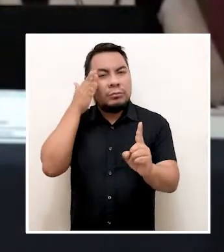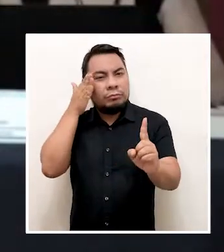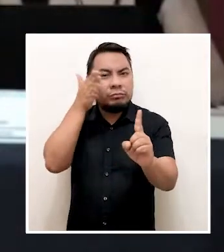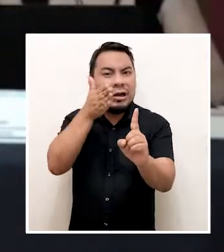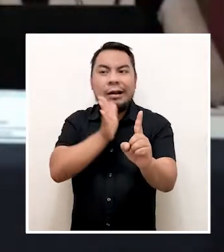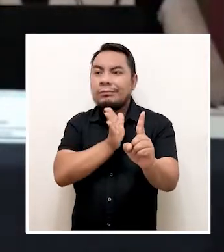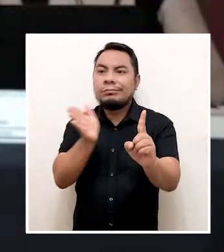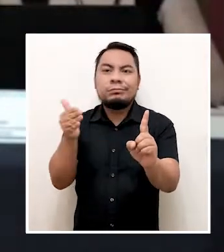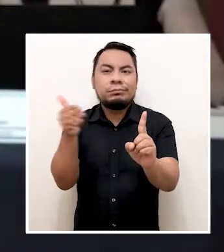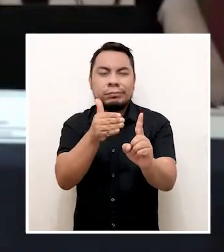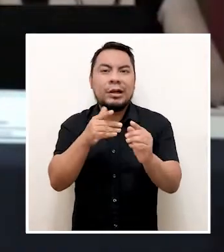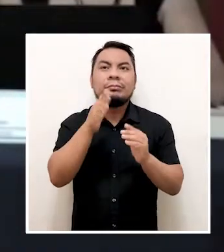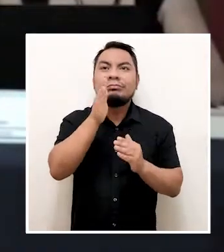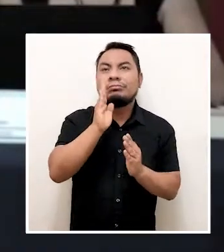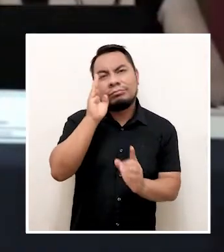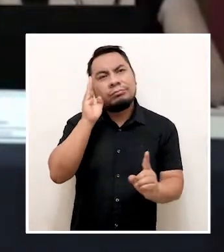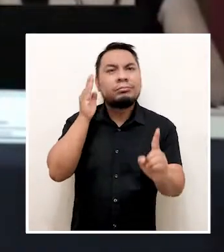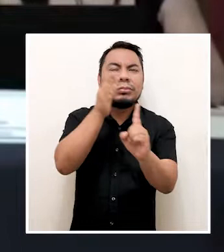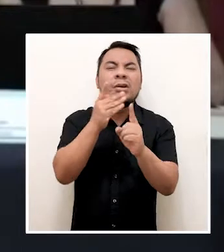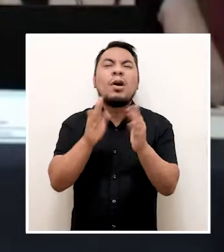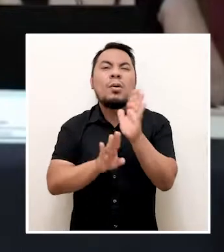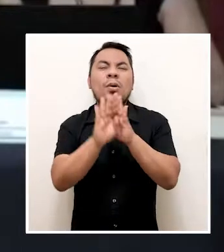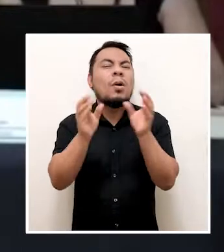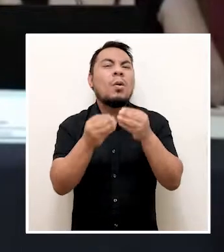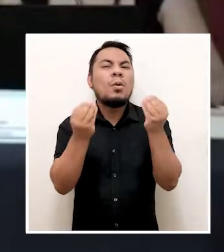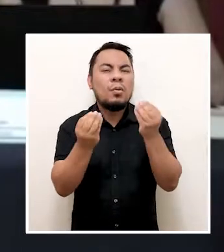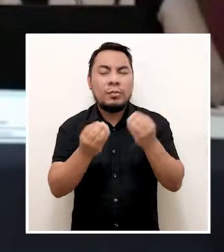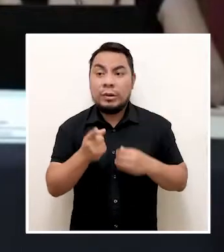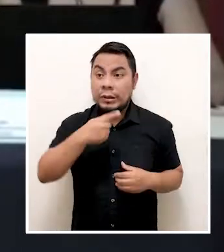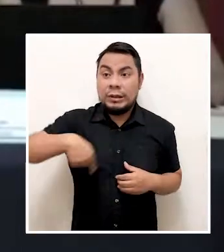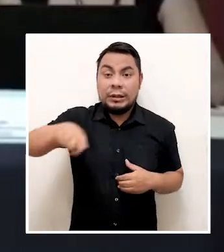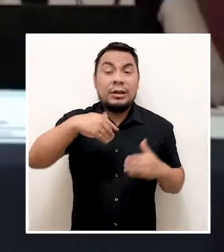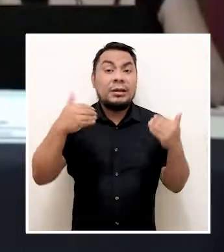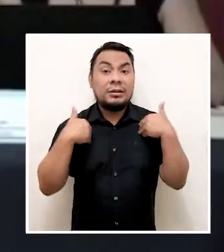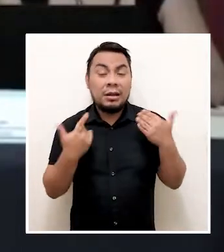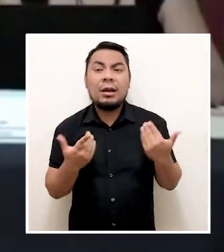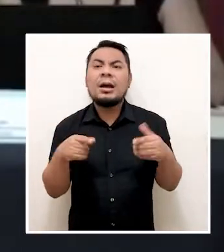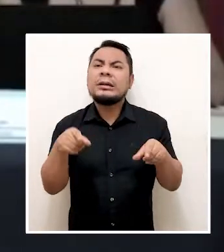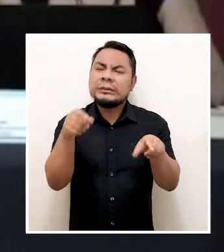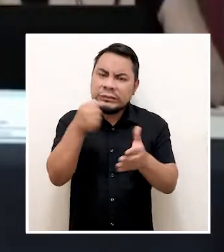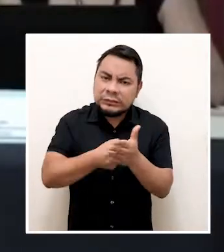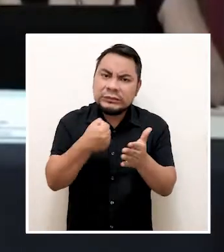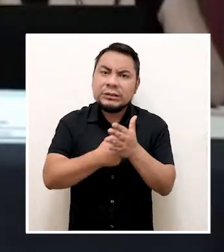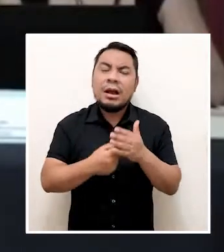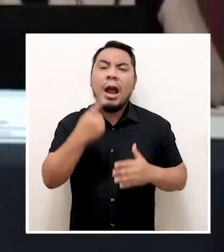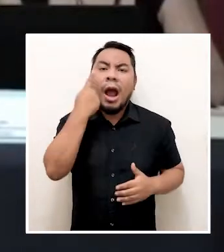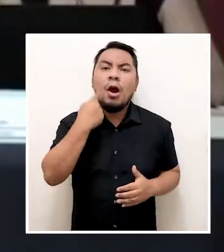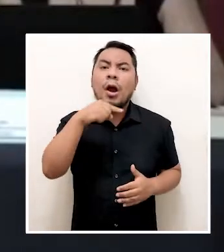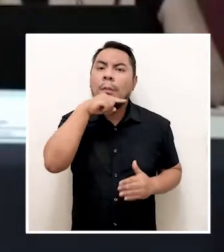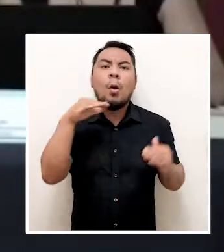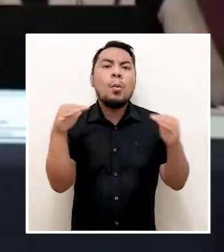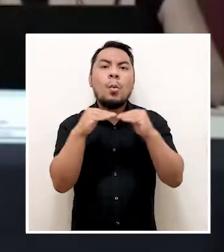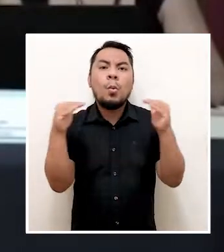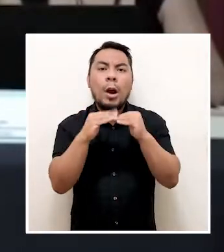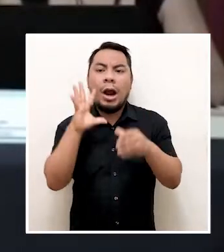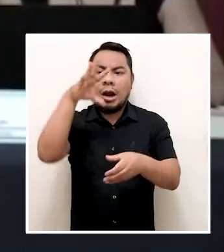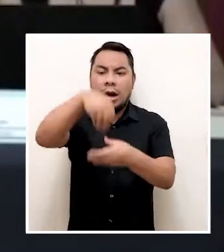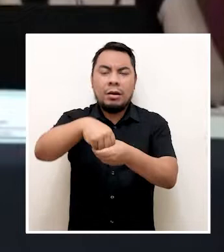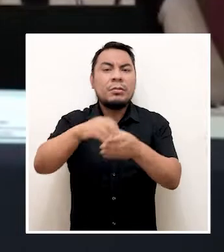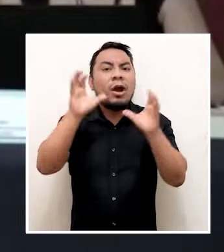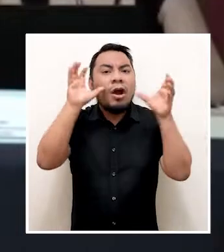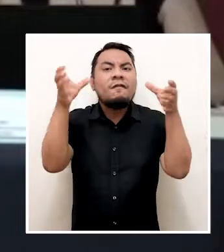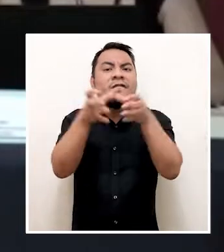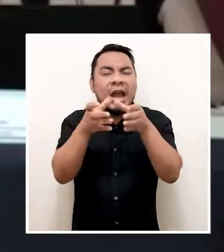tanto horizontal como vertical. Eso quiere decir que no solamente vamos a tener igualdad de hombres y